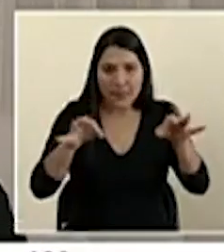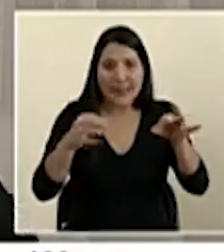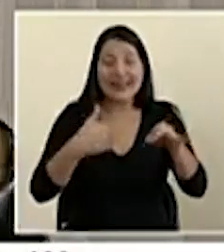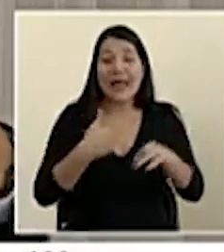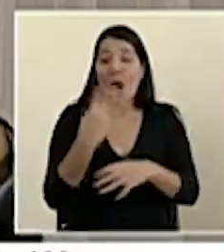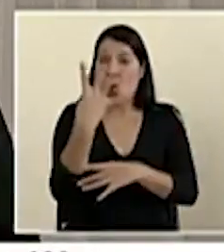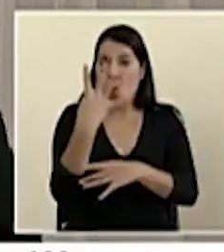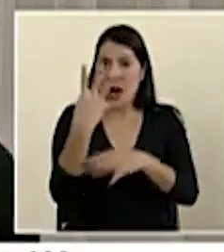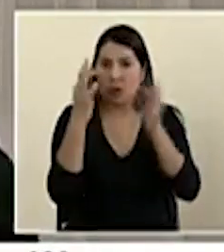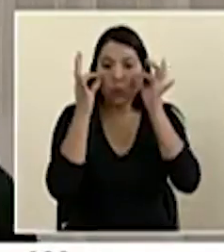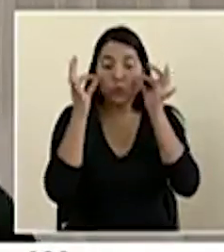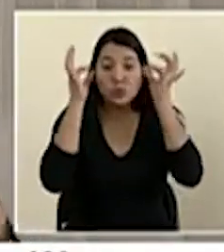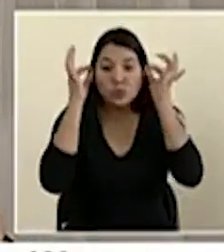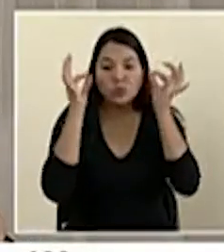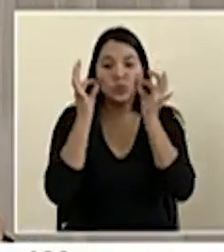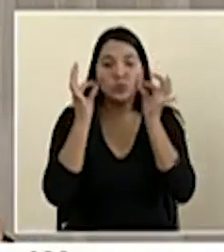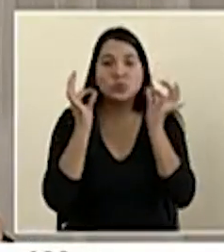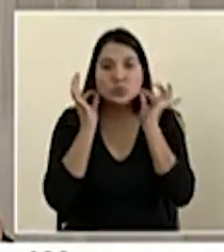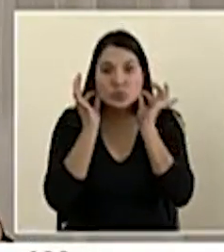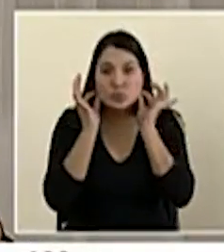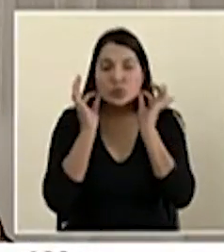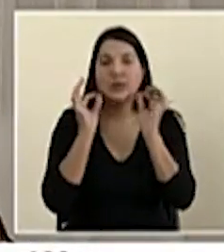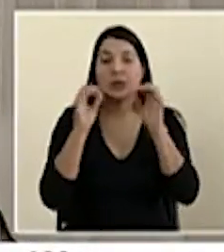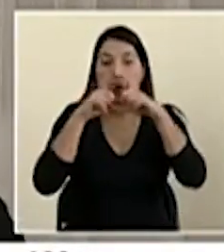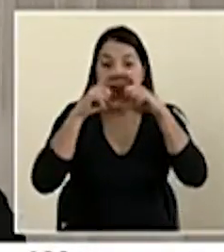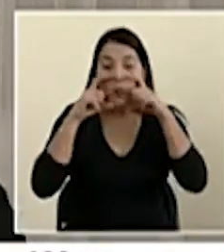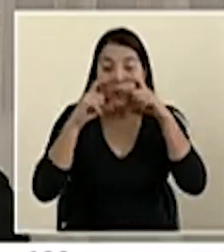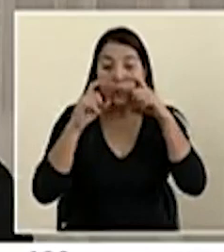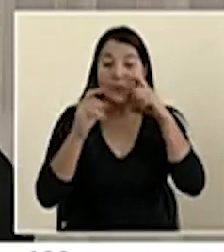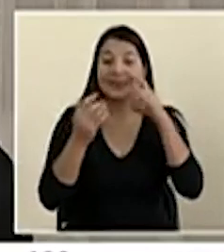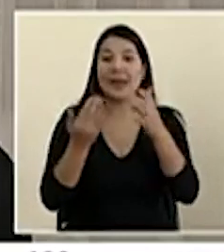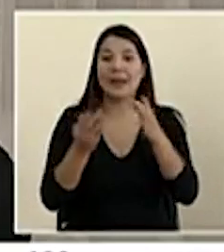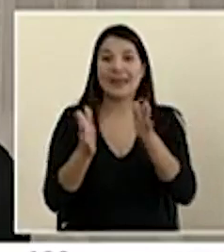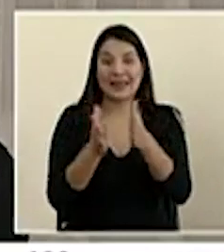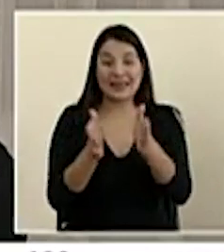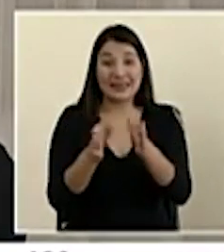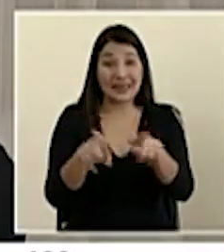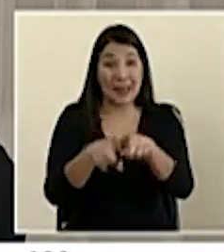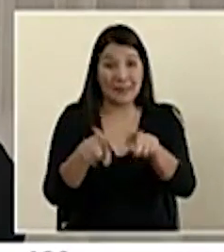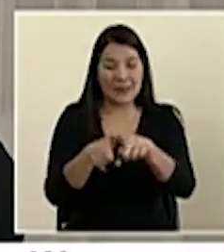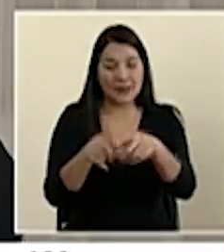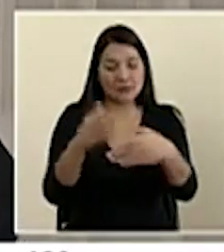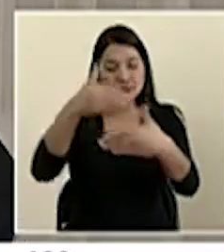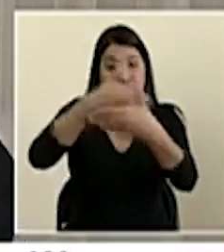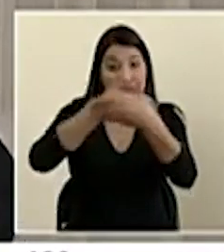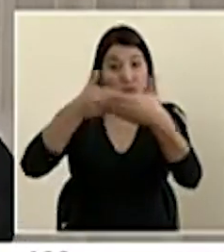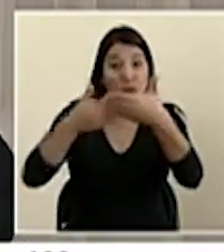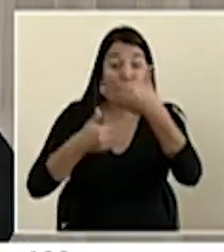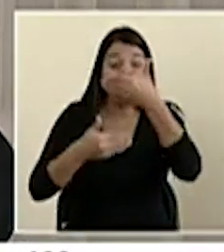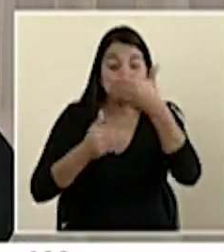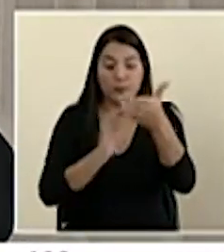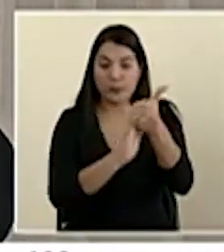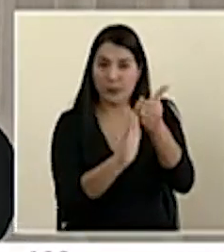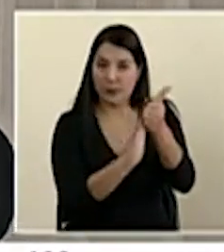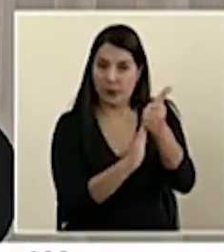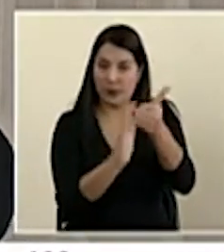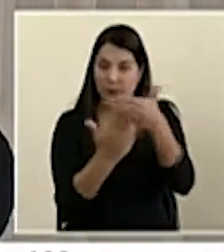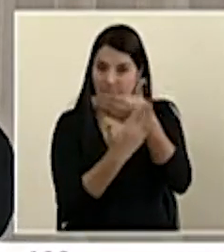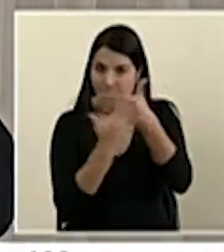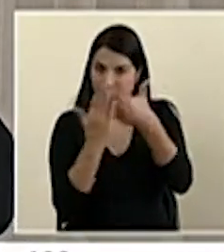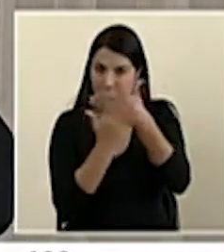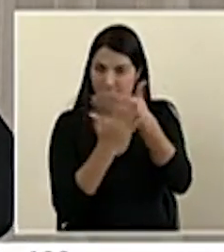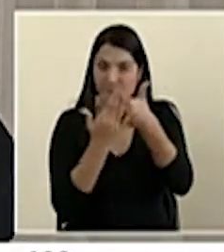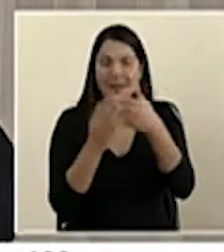tiritas, la parte que va hacia la cara interna, la parte externa, y que también tengan una, como un tipo de parte